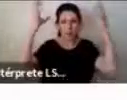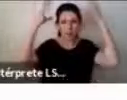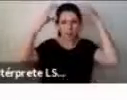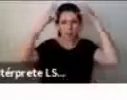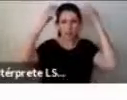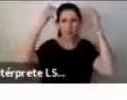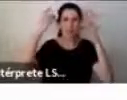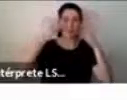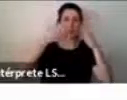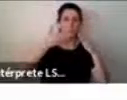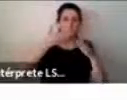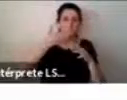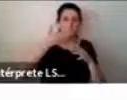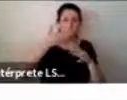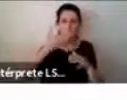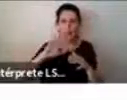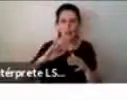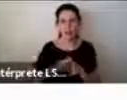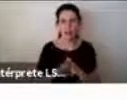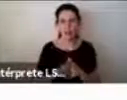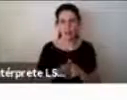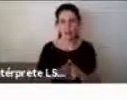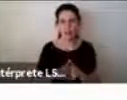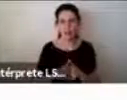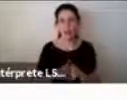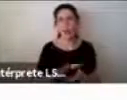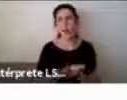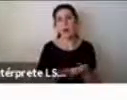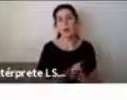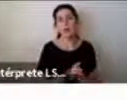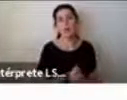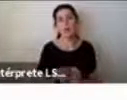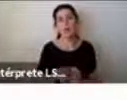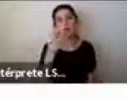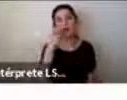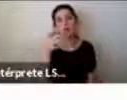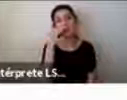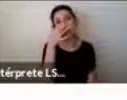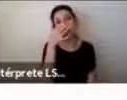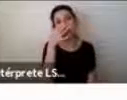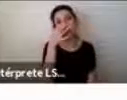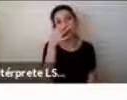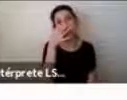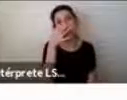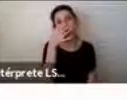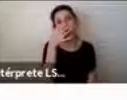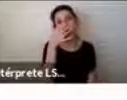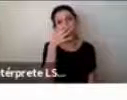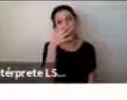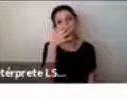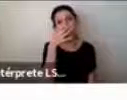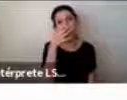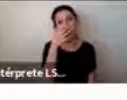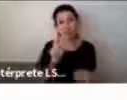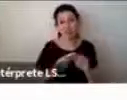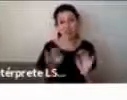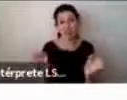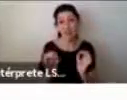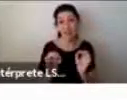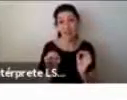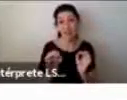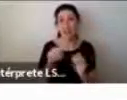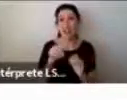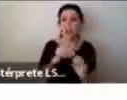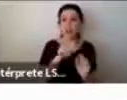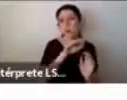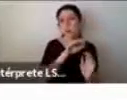solamente observar algo sin interactuar con él y entonces ese tipo de cosas está incluida en esta actividad